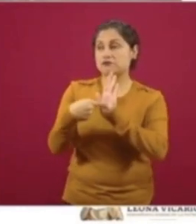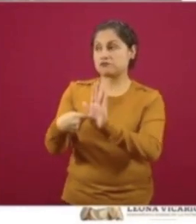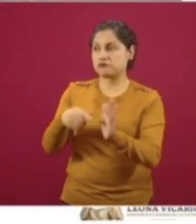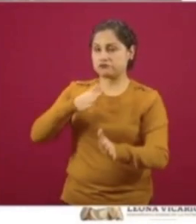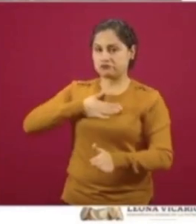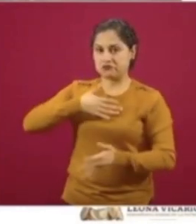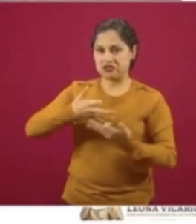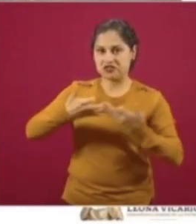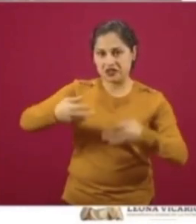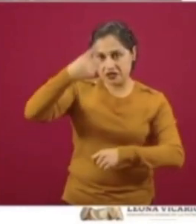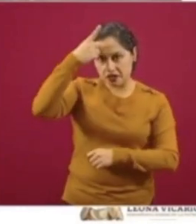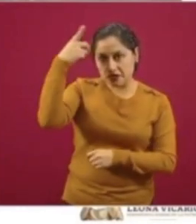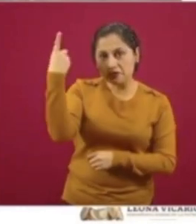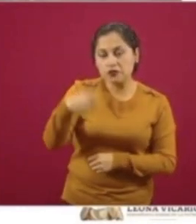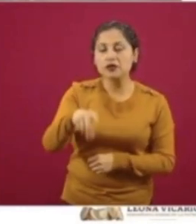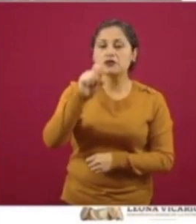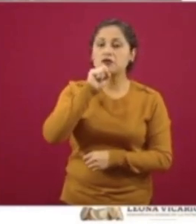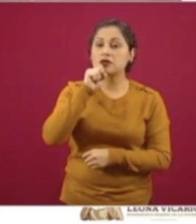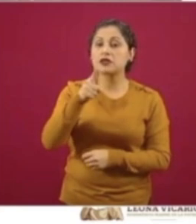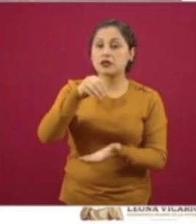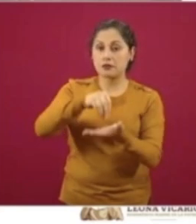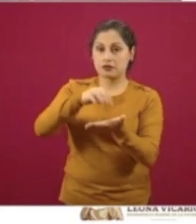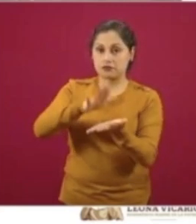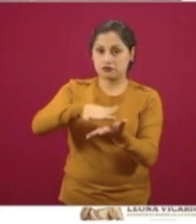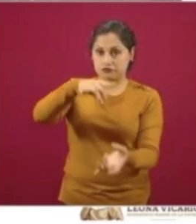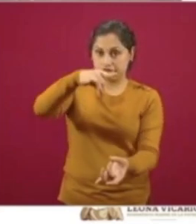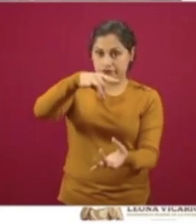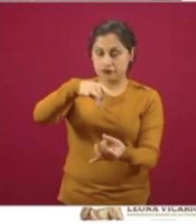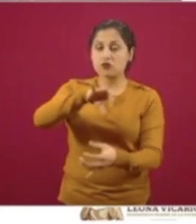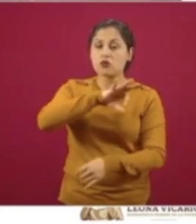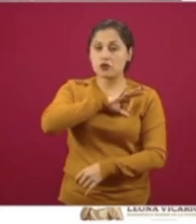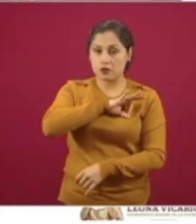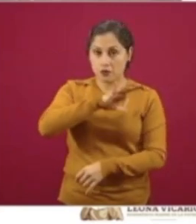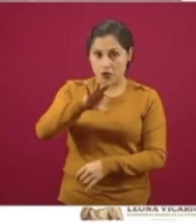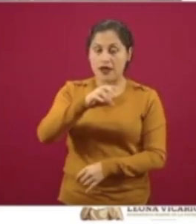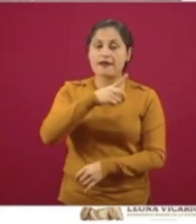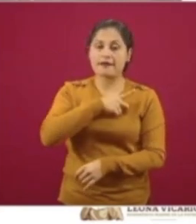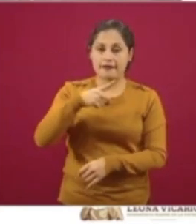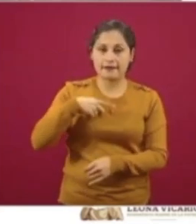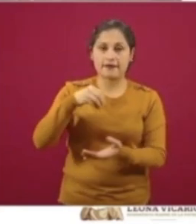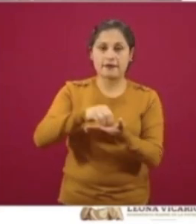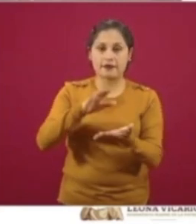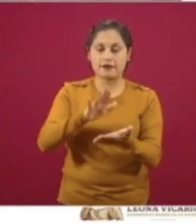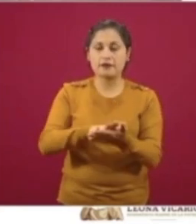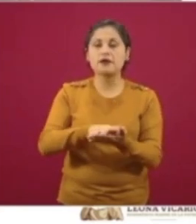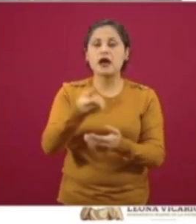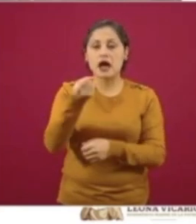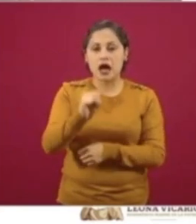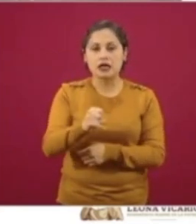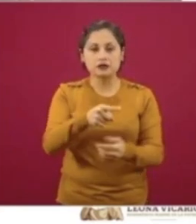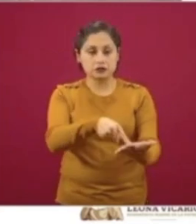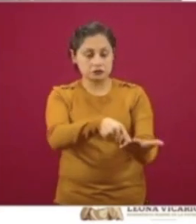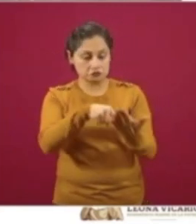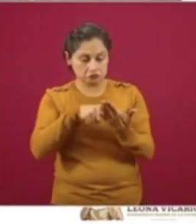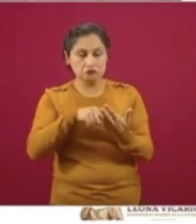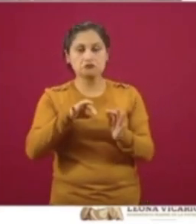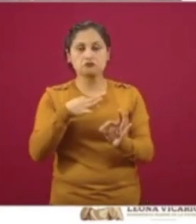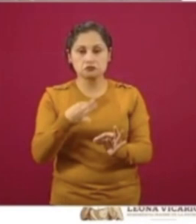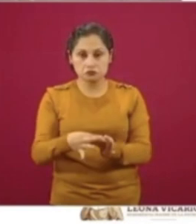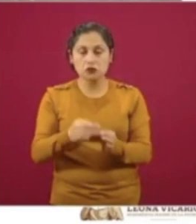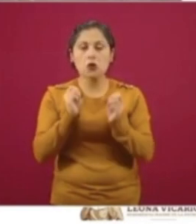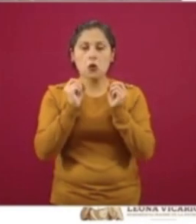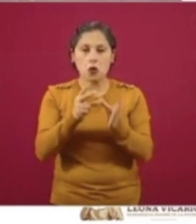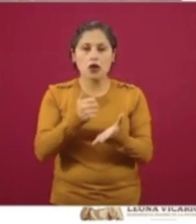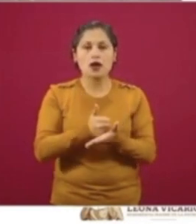y tienen que georreferenciar esos predios. Y con eso se les apoya a esos productores de granos básicos